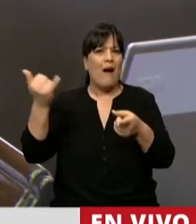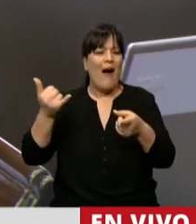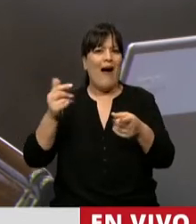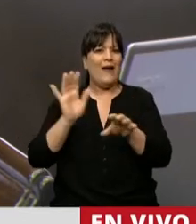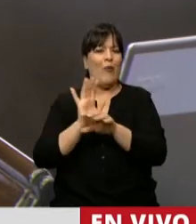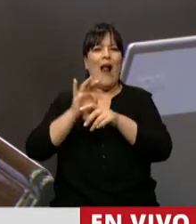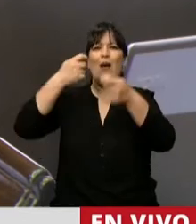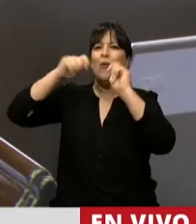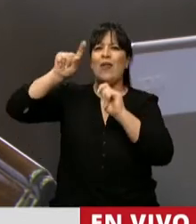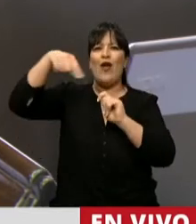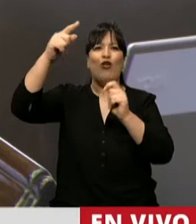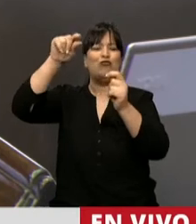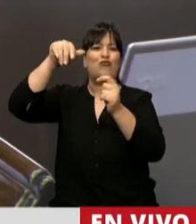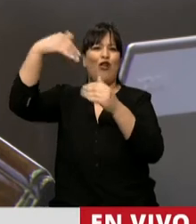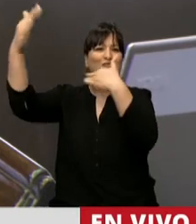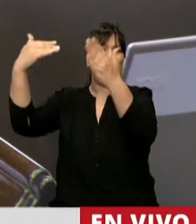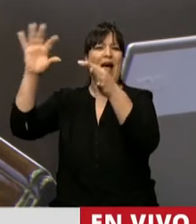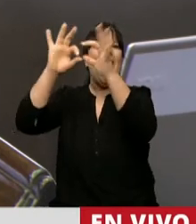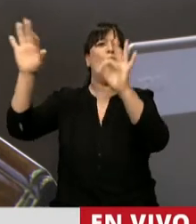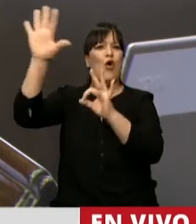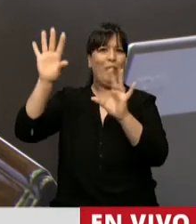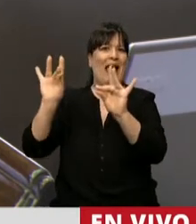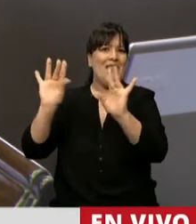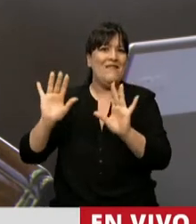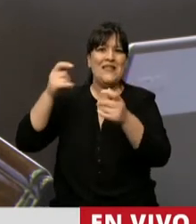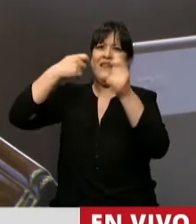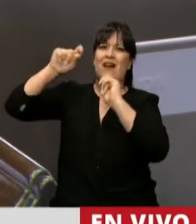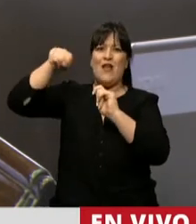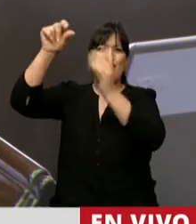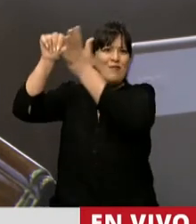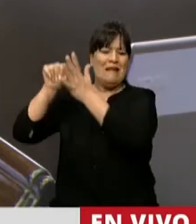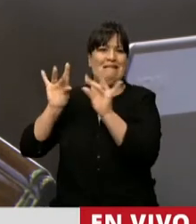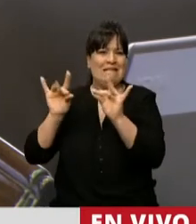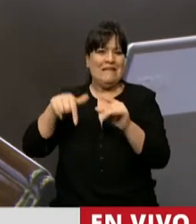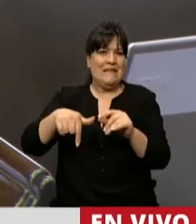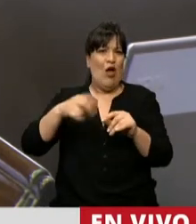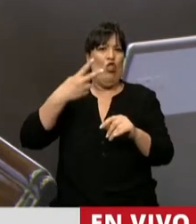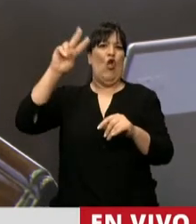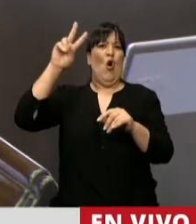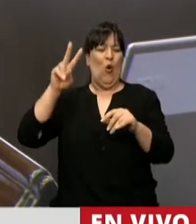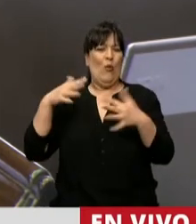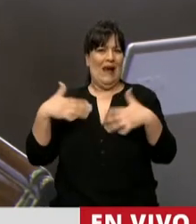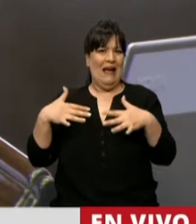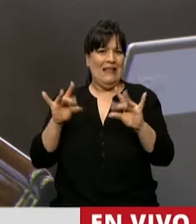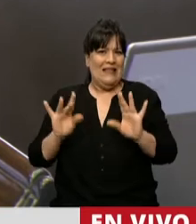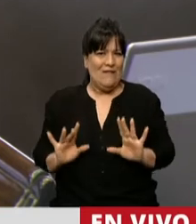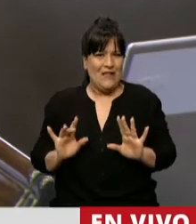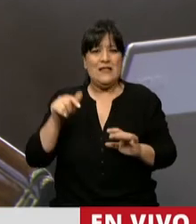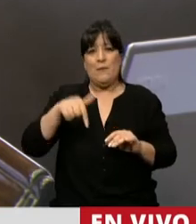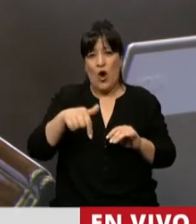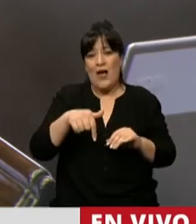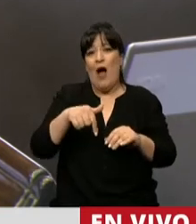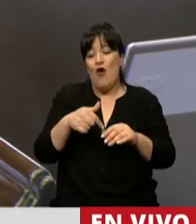la posibilidad de exportaciones a la comunidad económica europea, lo cual agrava doblemente la situación que ya de por sí motivó a este cuerpo